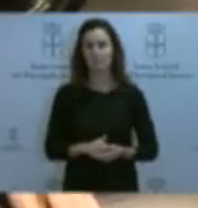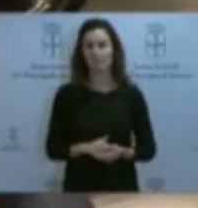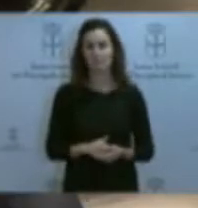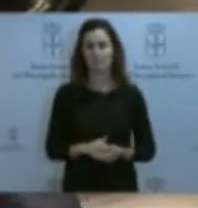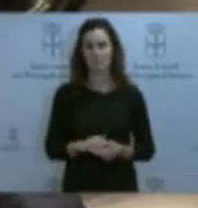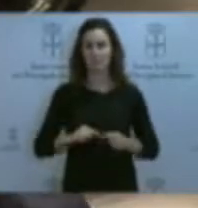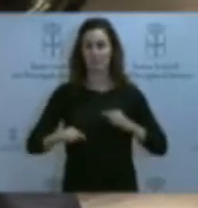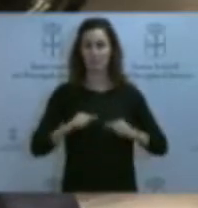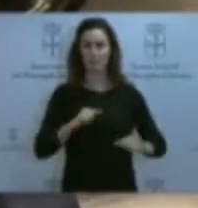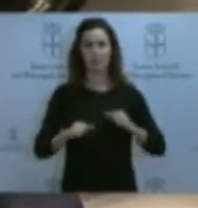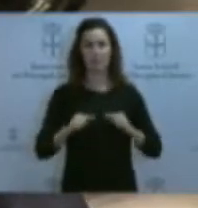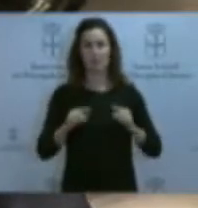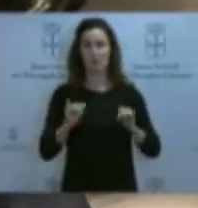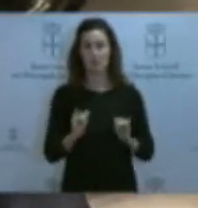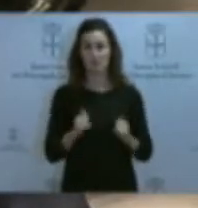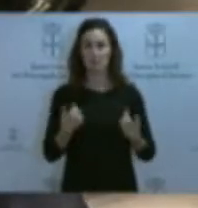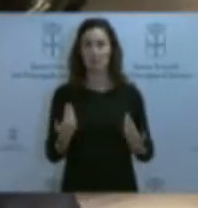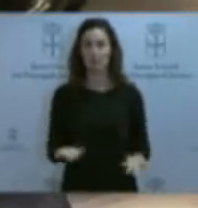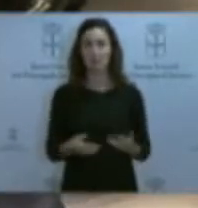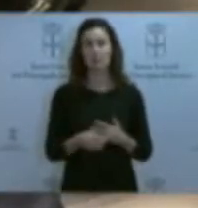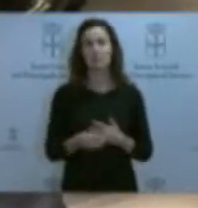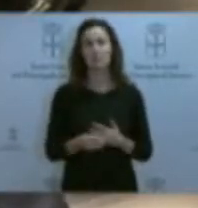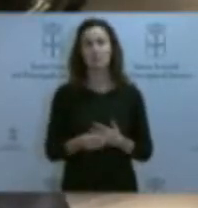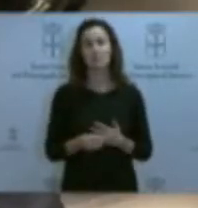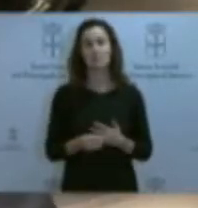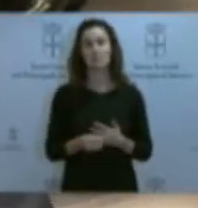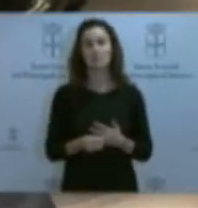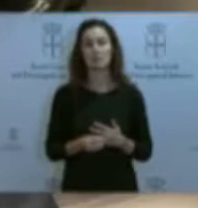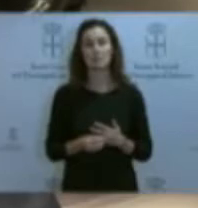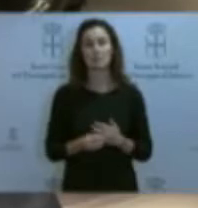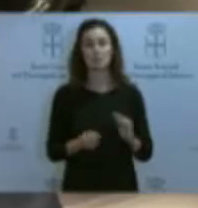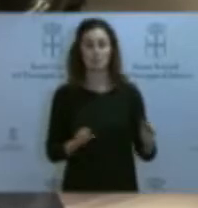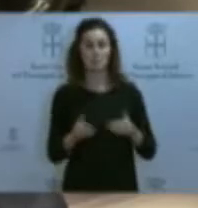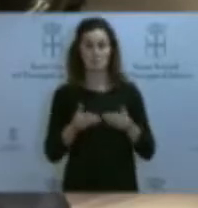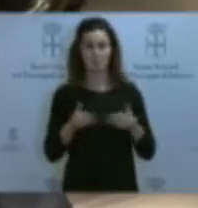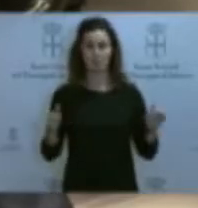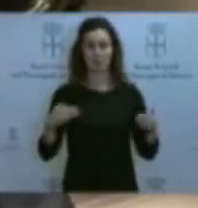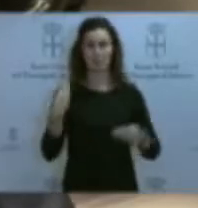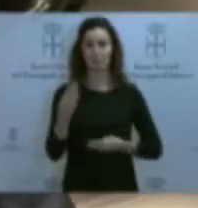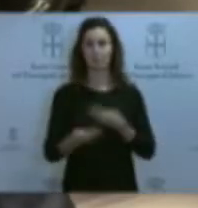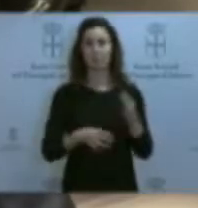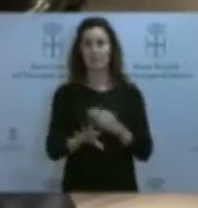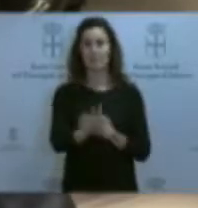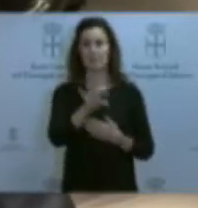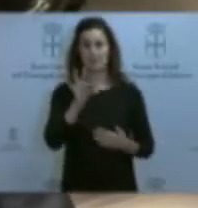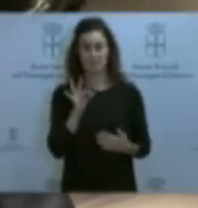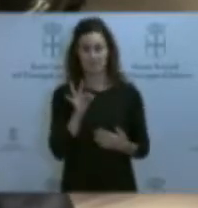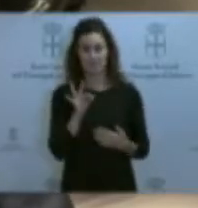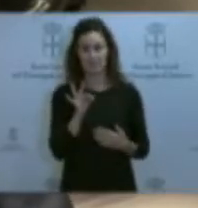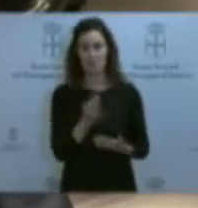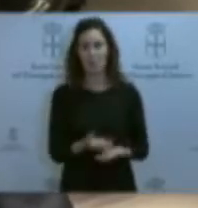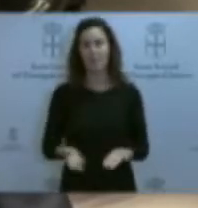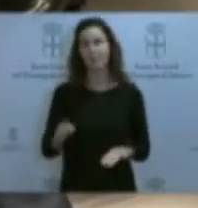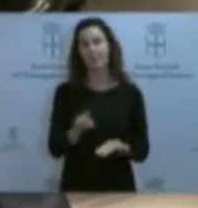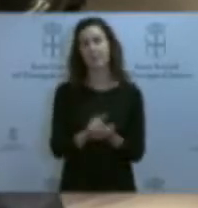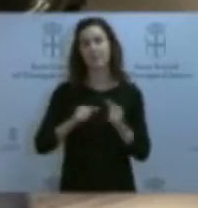decisiones. Naturalmente, una de ellas fue la apertura del proceso de selección del nuevo director